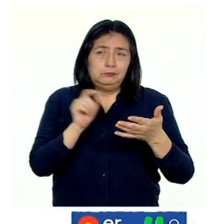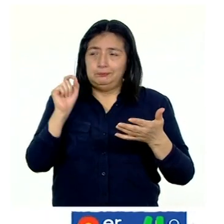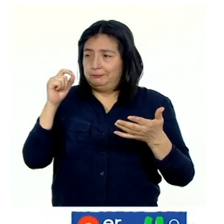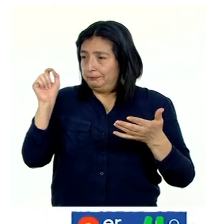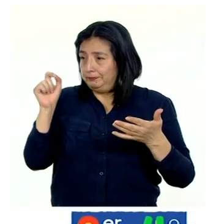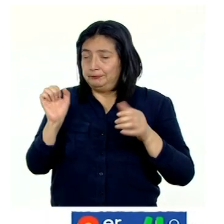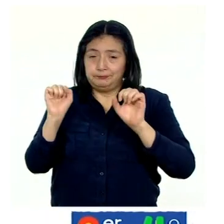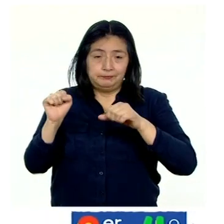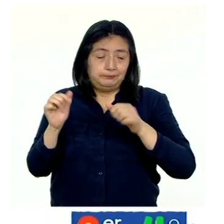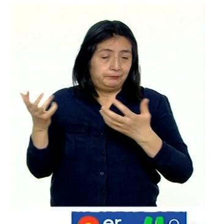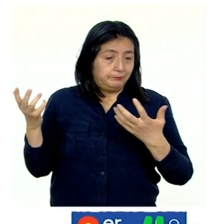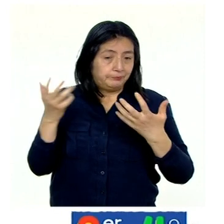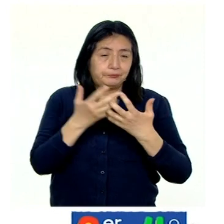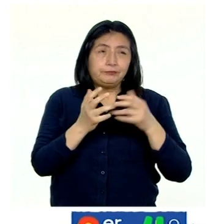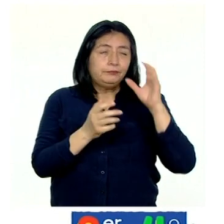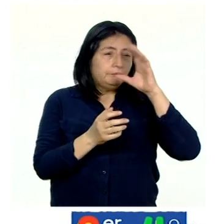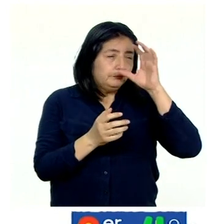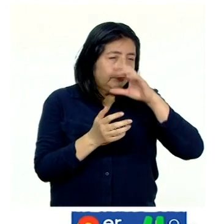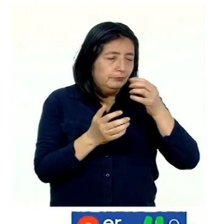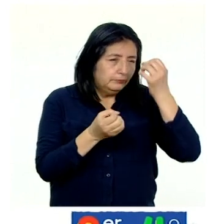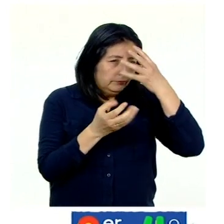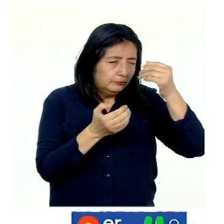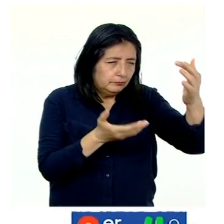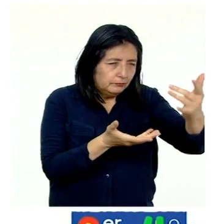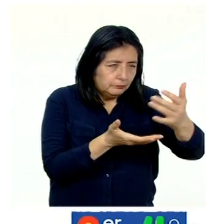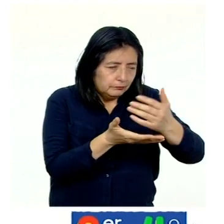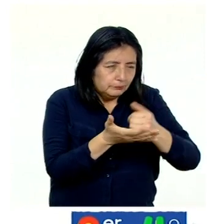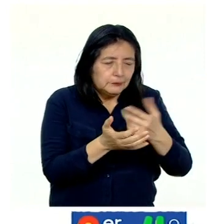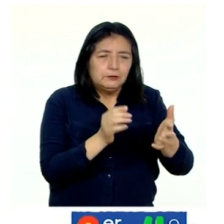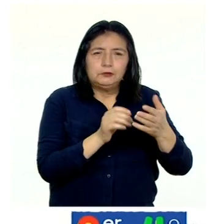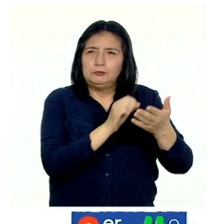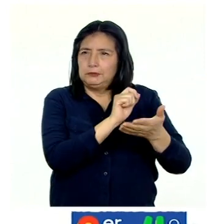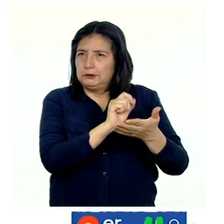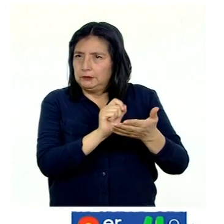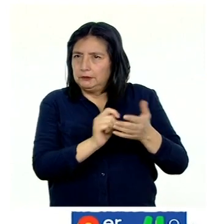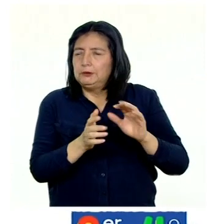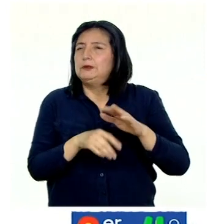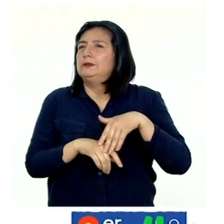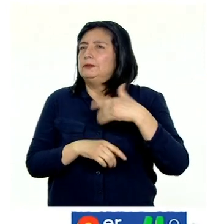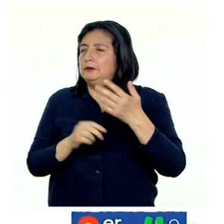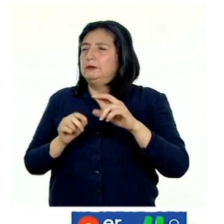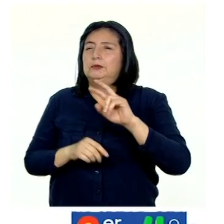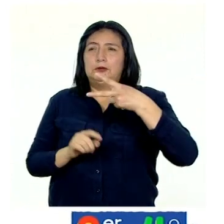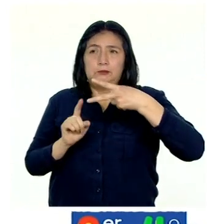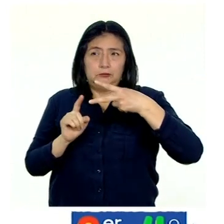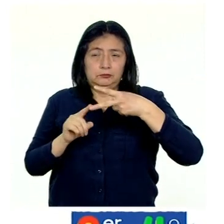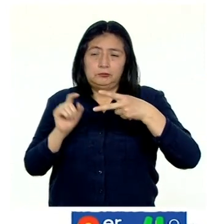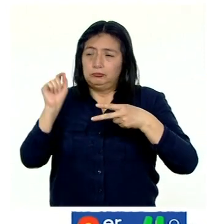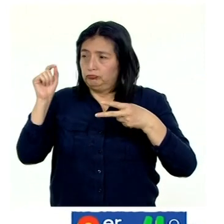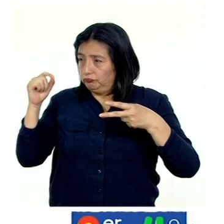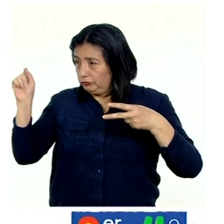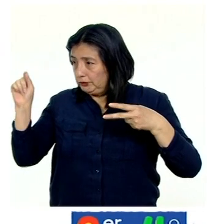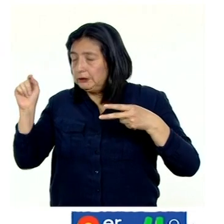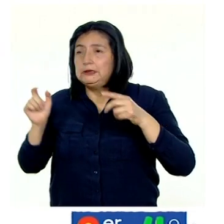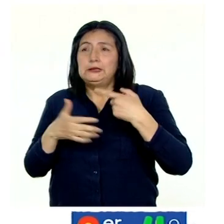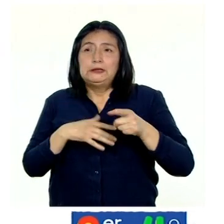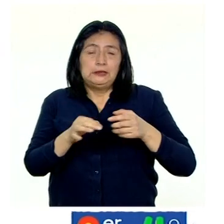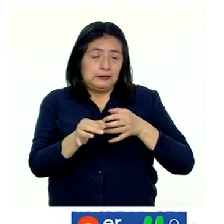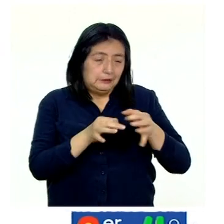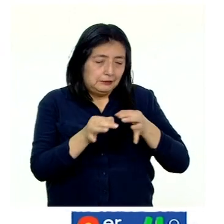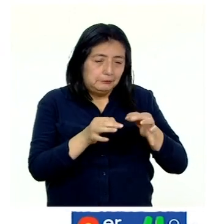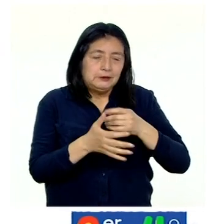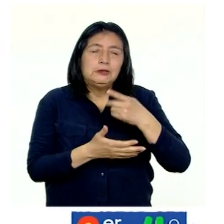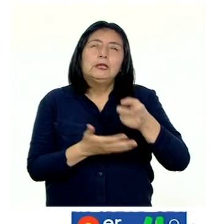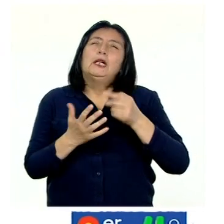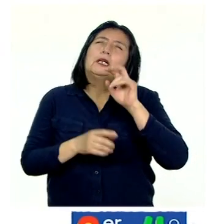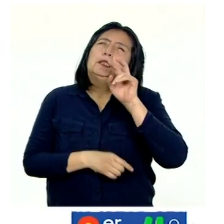un check si han buscado información para su ficha. Además, marcarán un check si han mencionado una